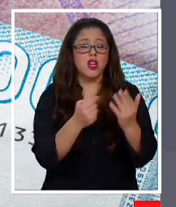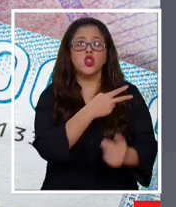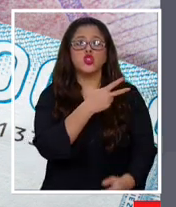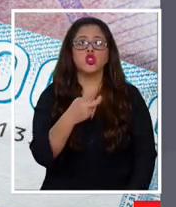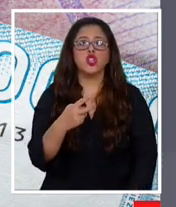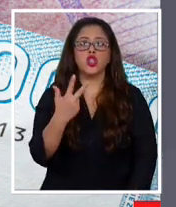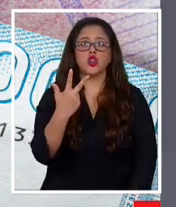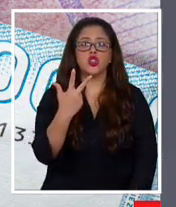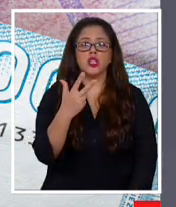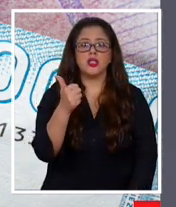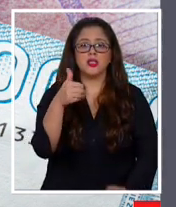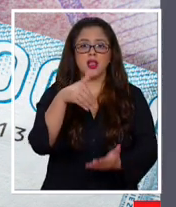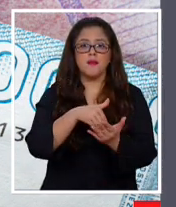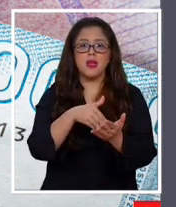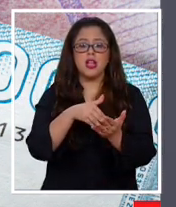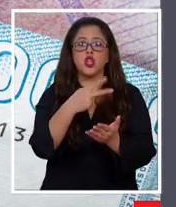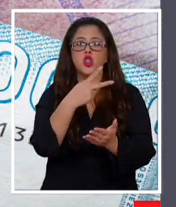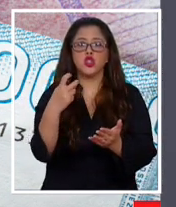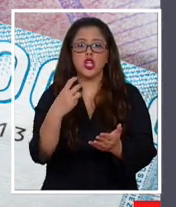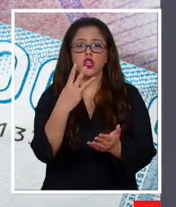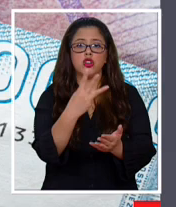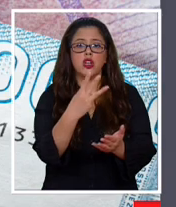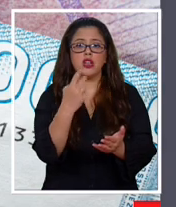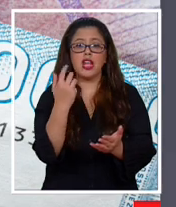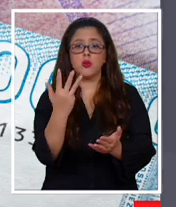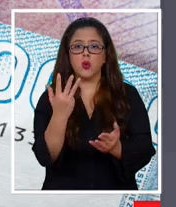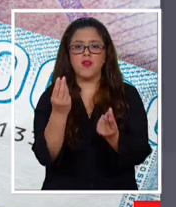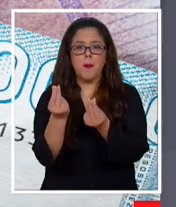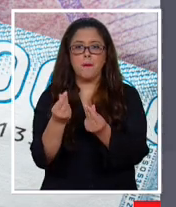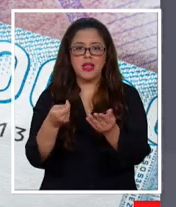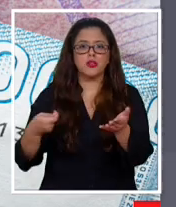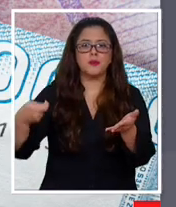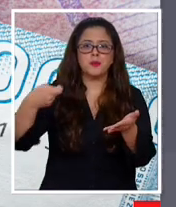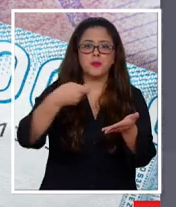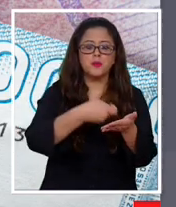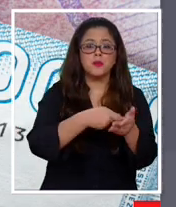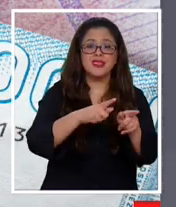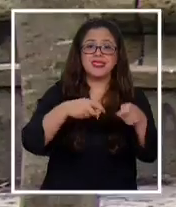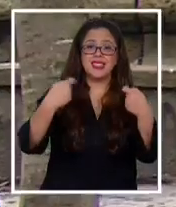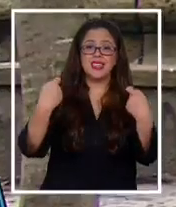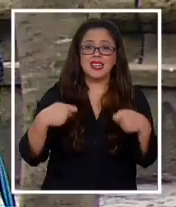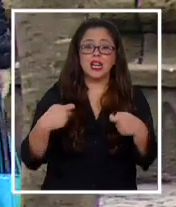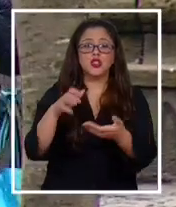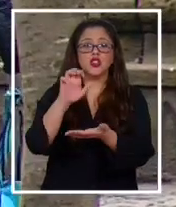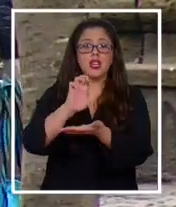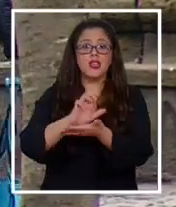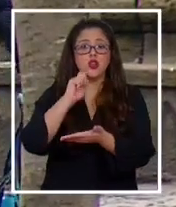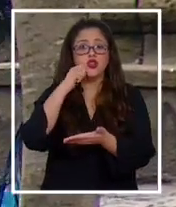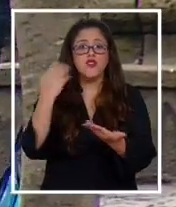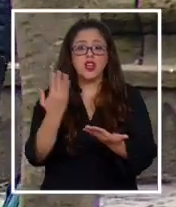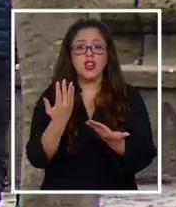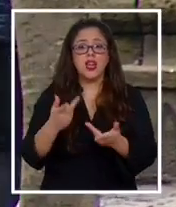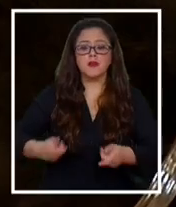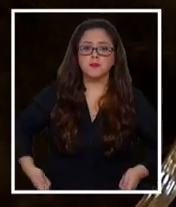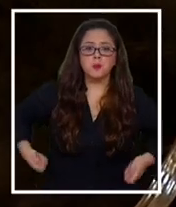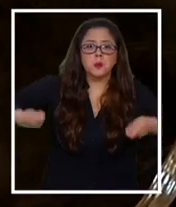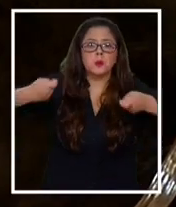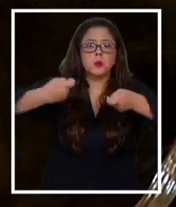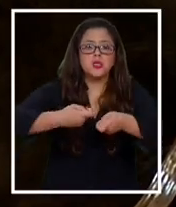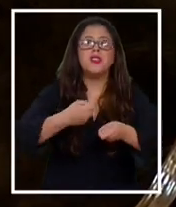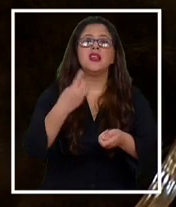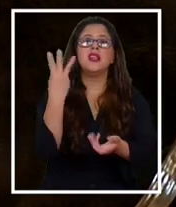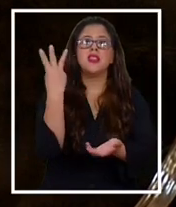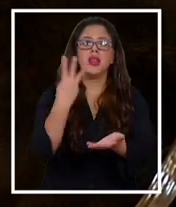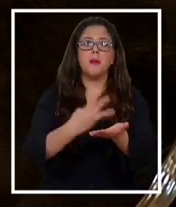286 mil 239 pesos. Un gasto estatal que implicará desembolsar 3